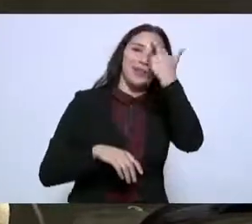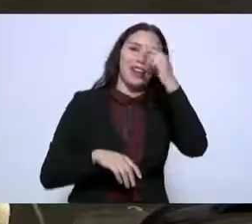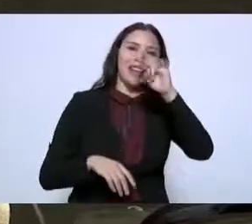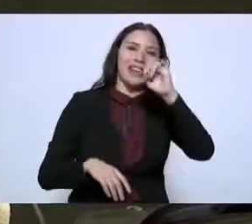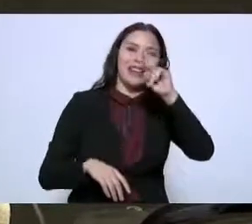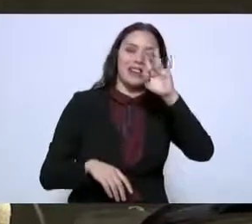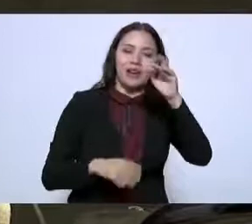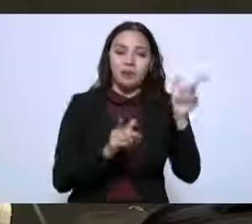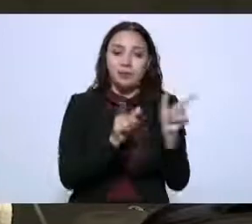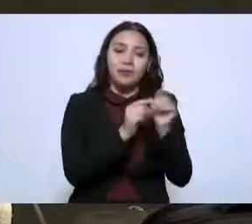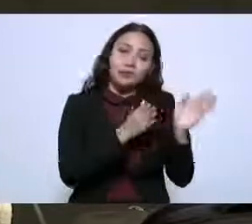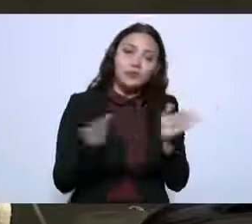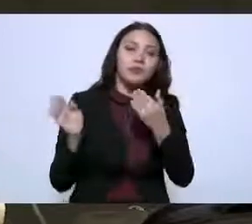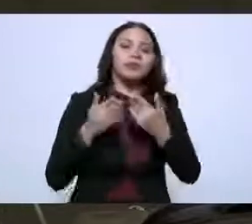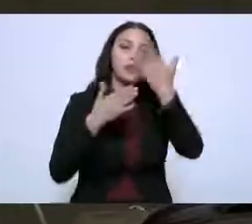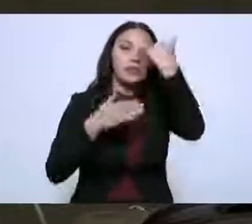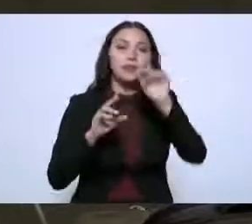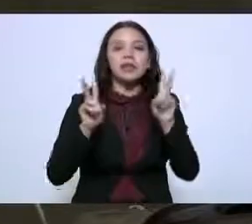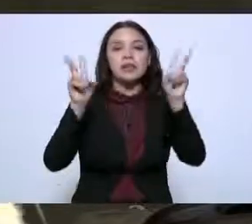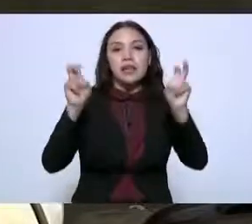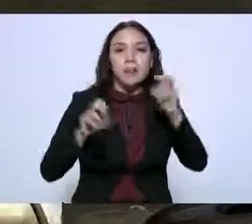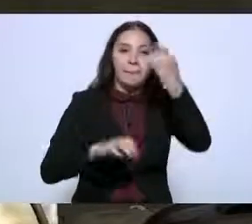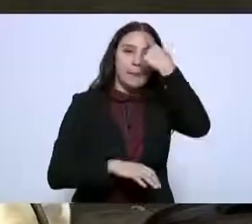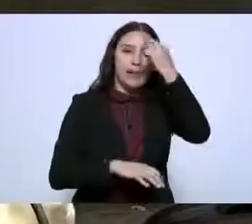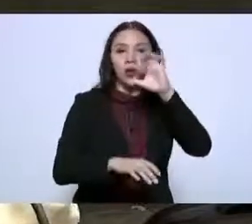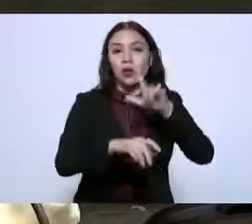en el tema de cultura